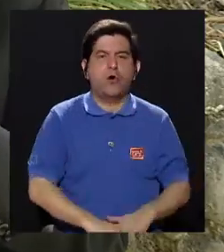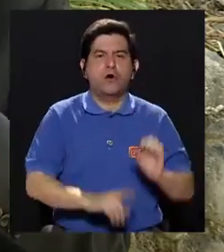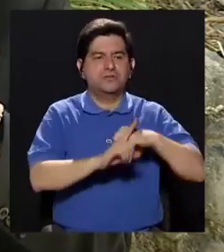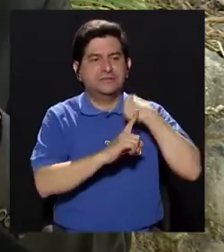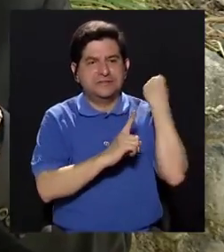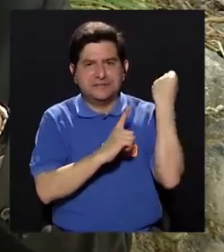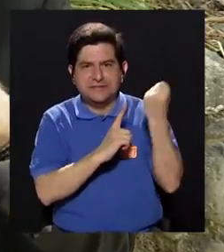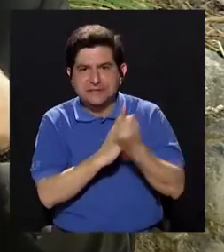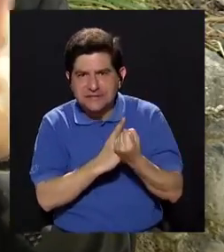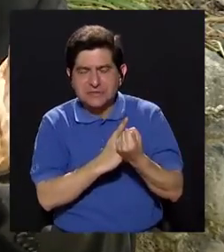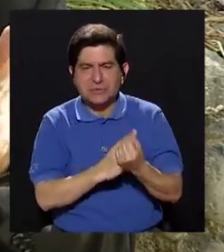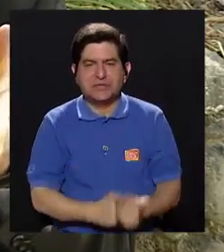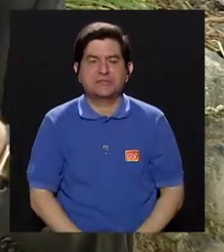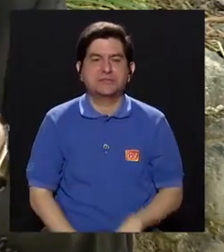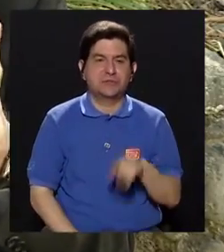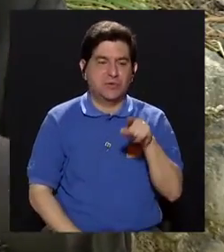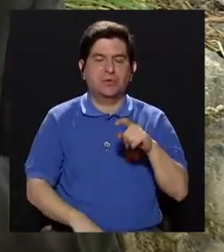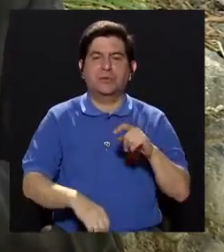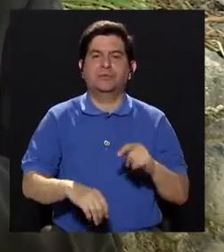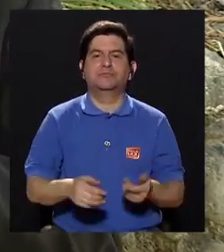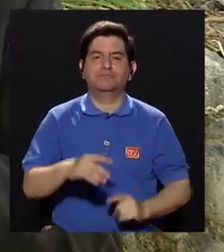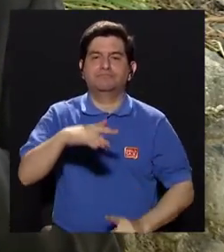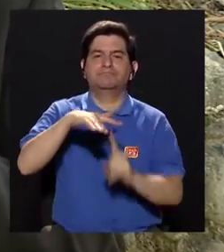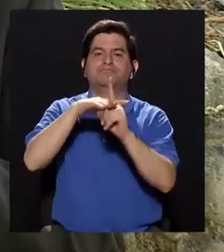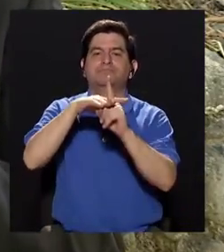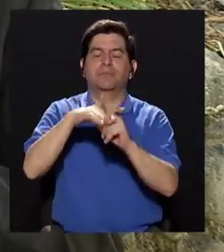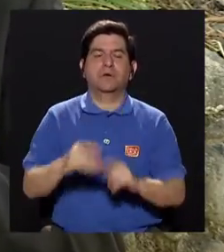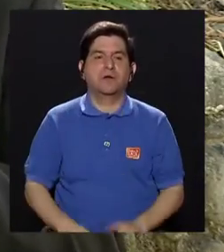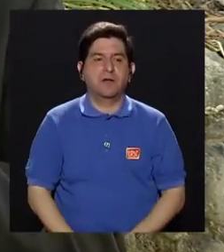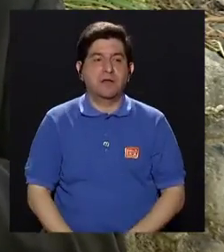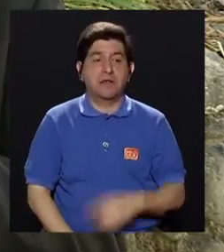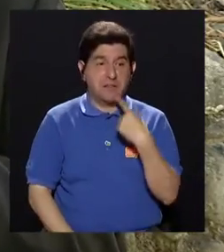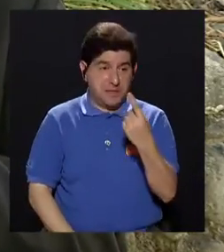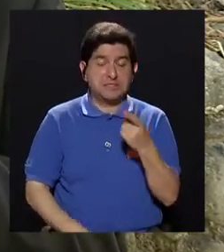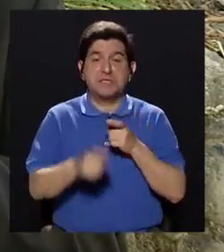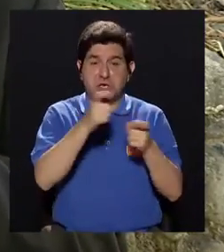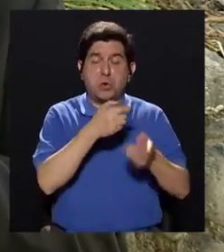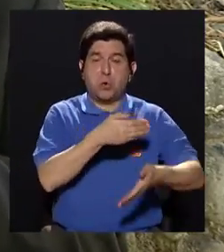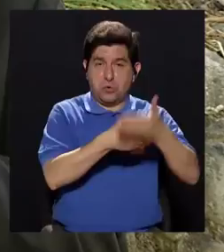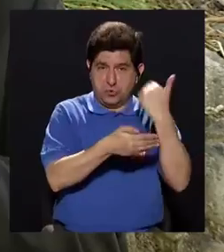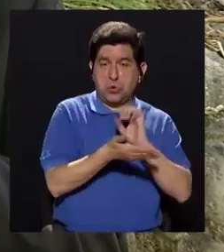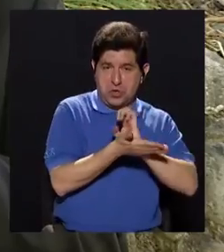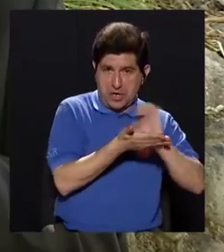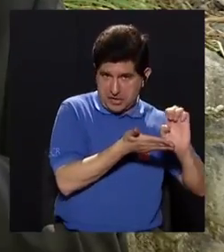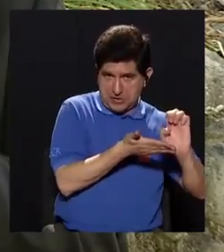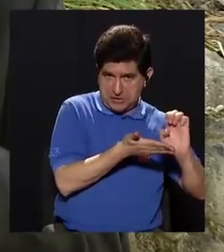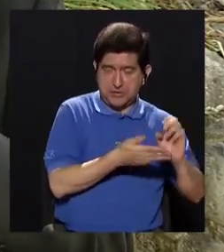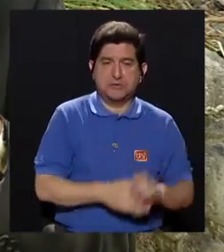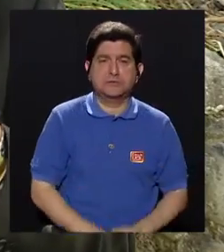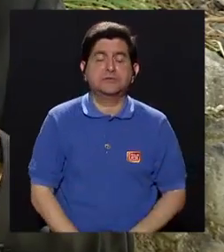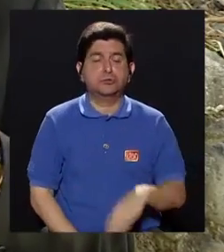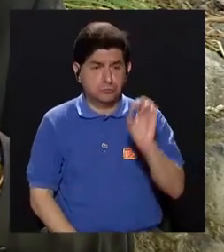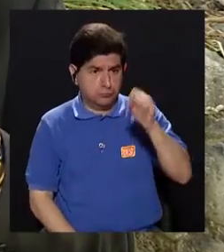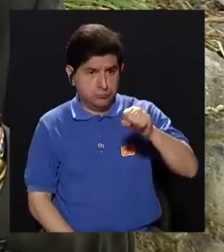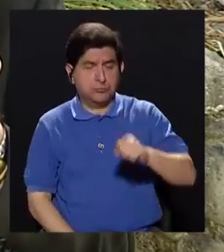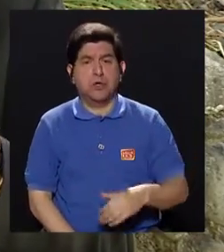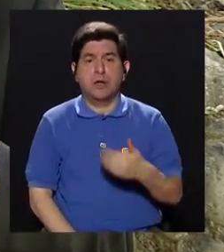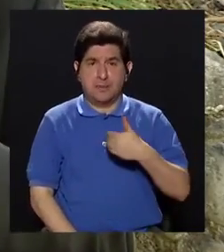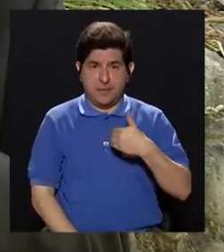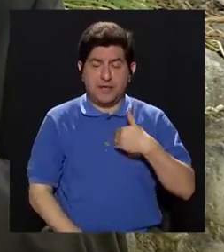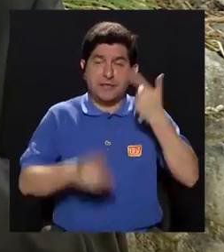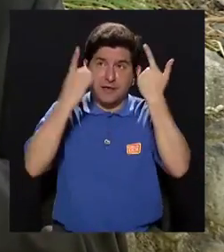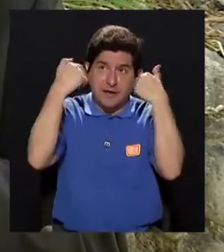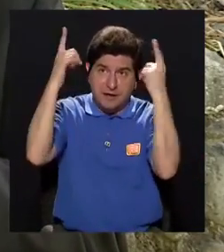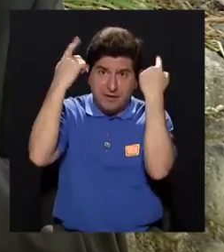del evento o del posible evento que pueda tener lugar. Entonces, uno puede hablar de un control preventivo. Para poder tener un